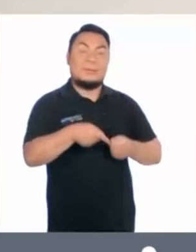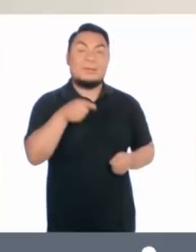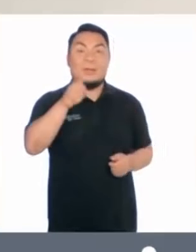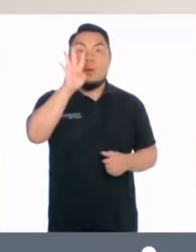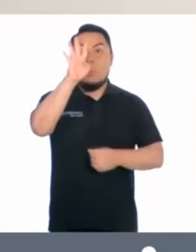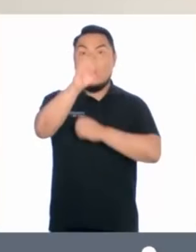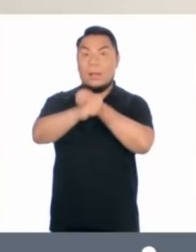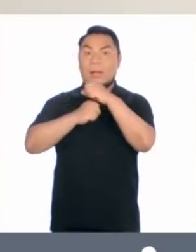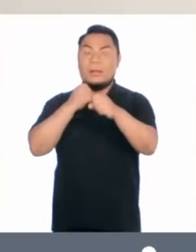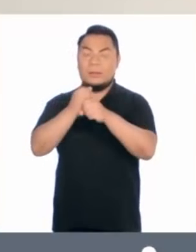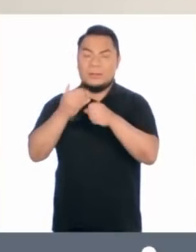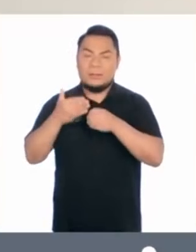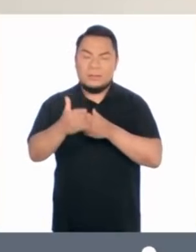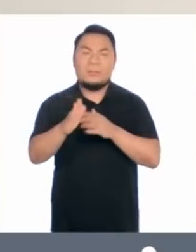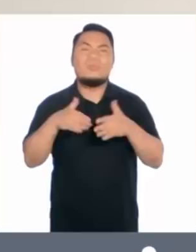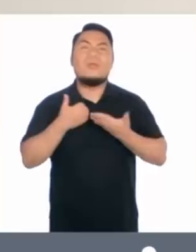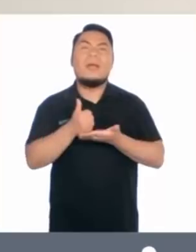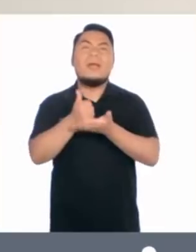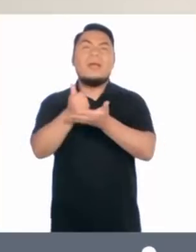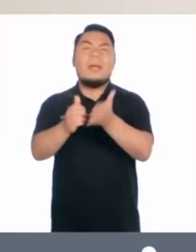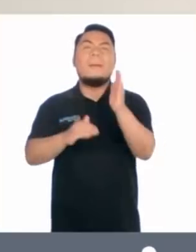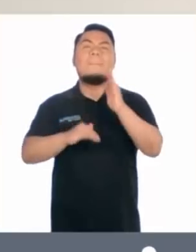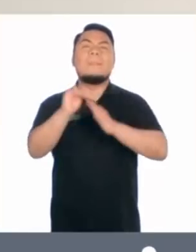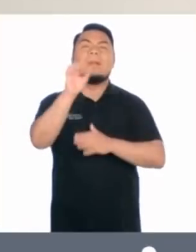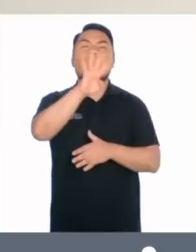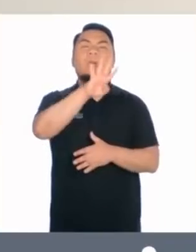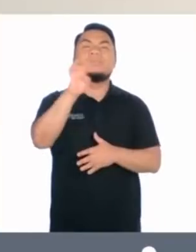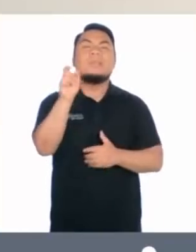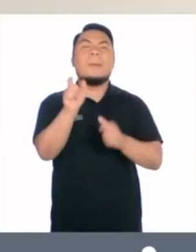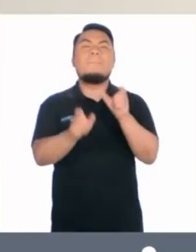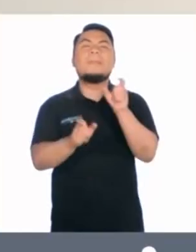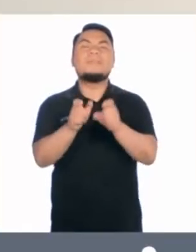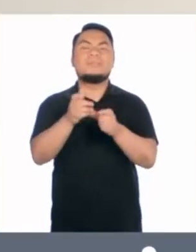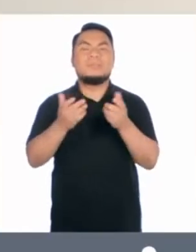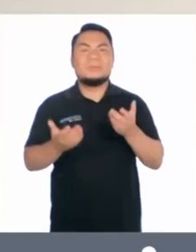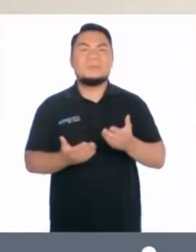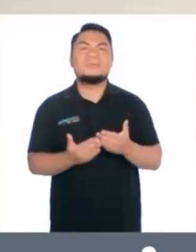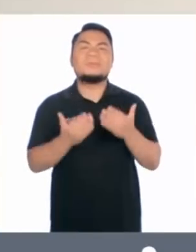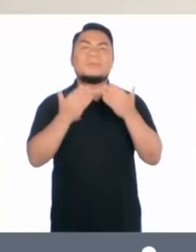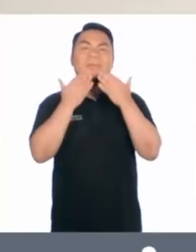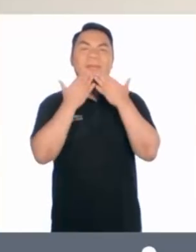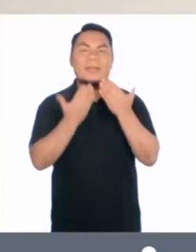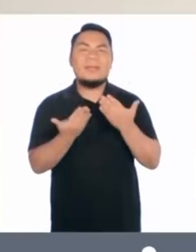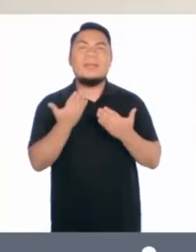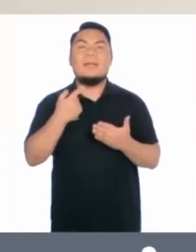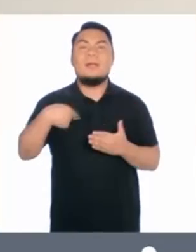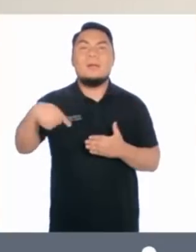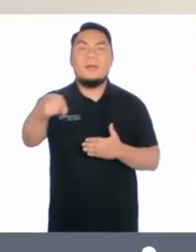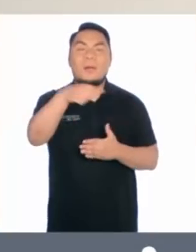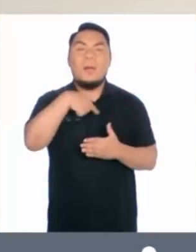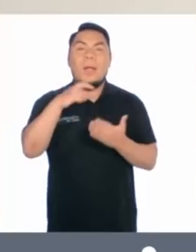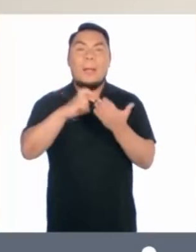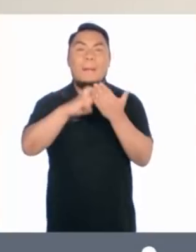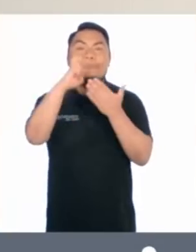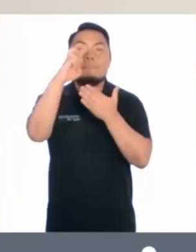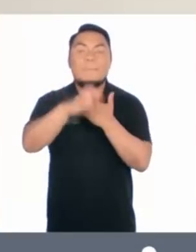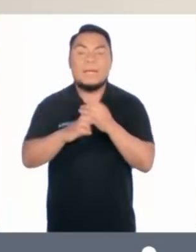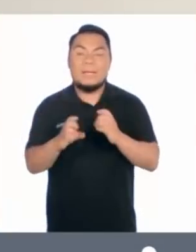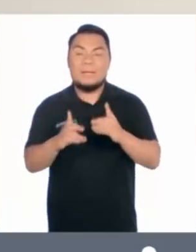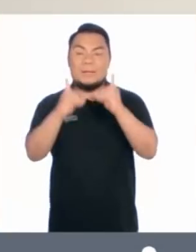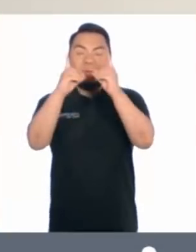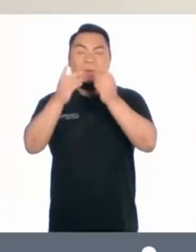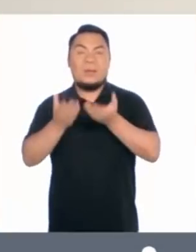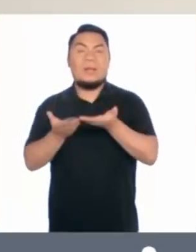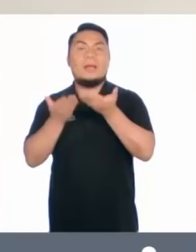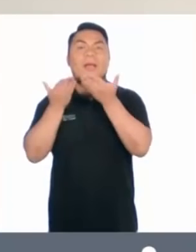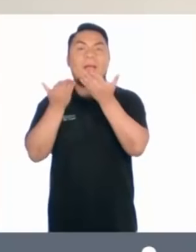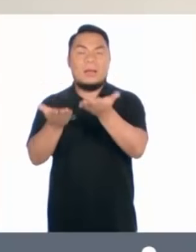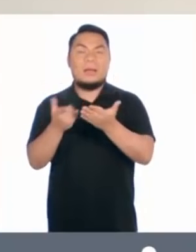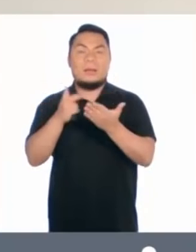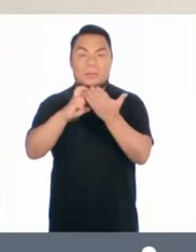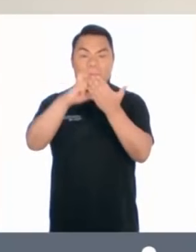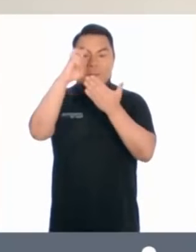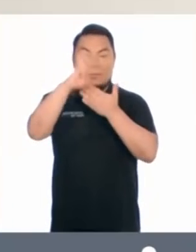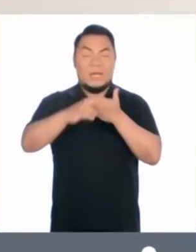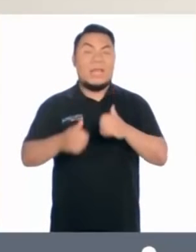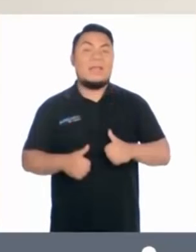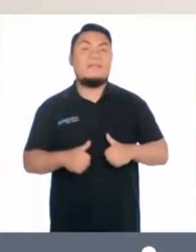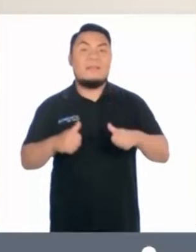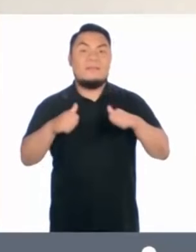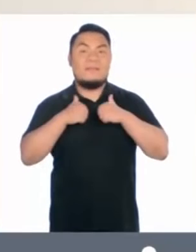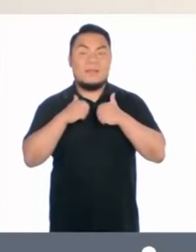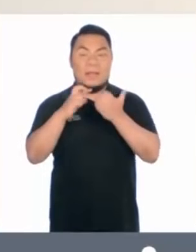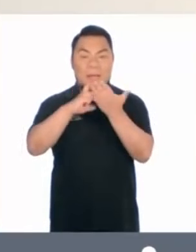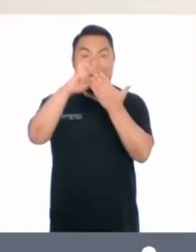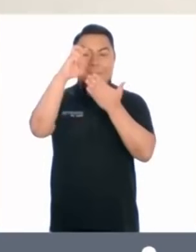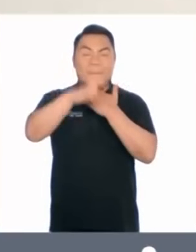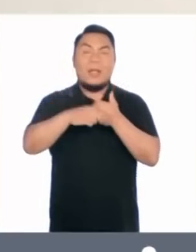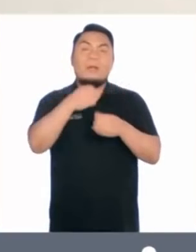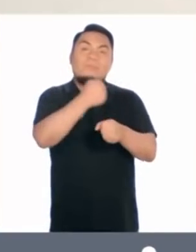emprendimiento, hemos podido ayudar a más de 400 personas, gracias a nuestro plan educativo que brinda un plan de